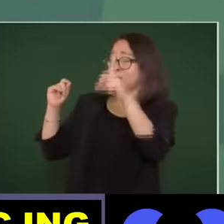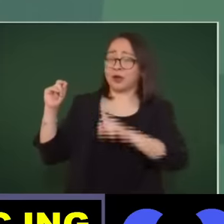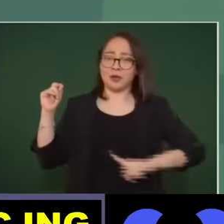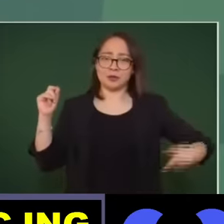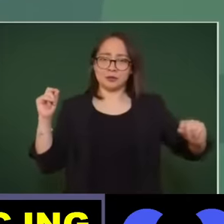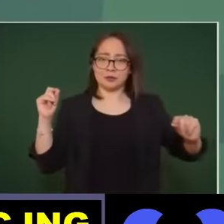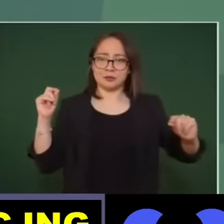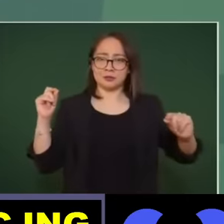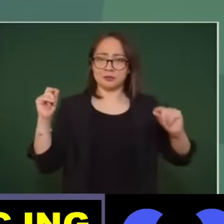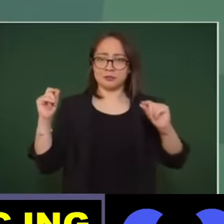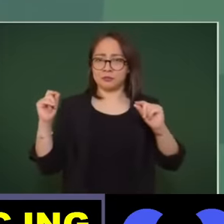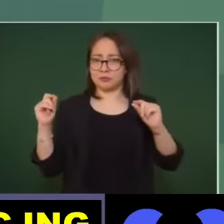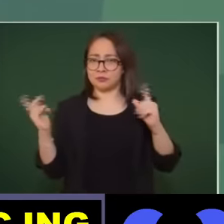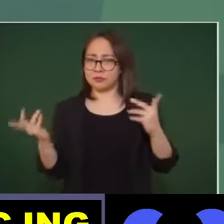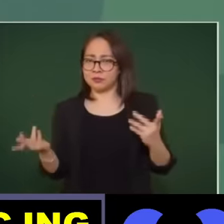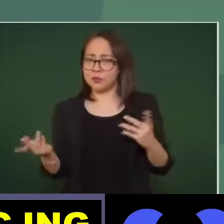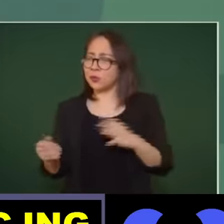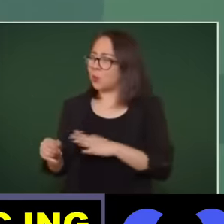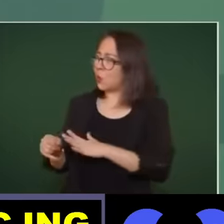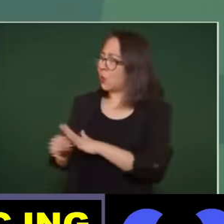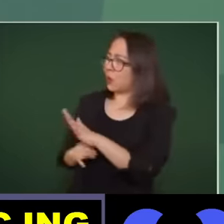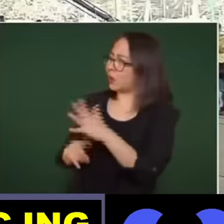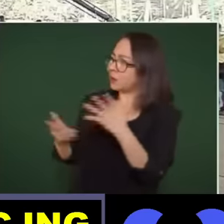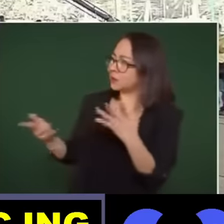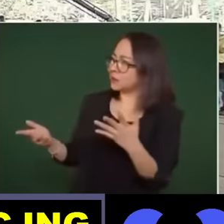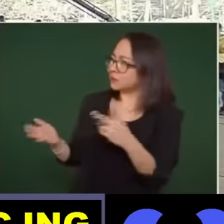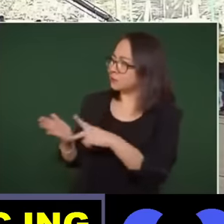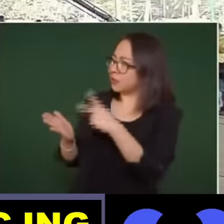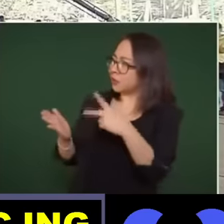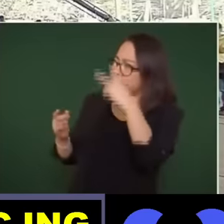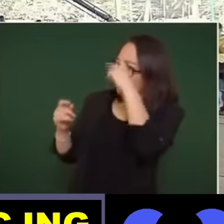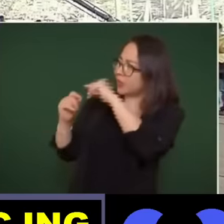¿cuál es el periódico nacional?